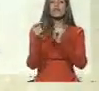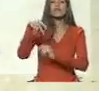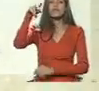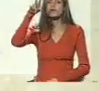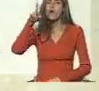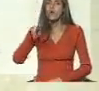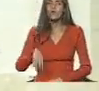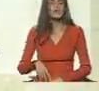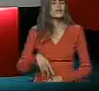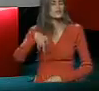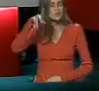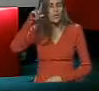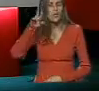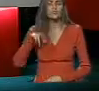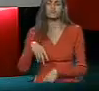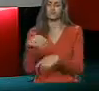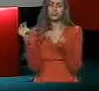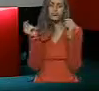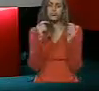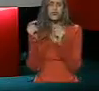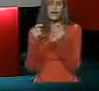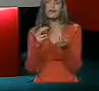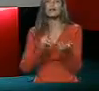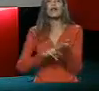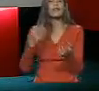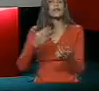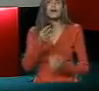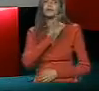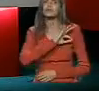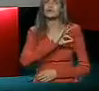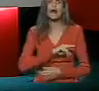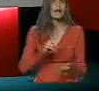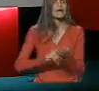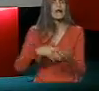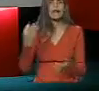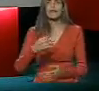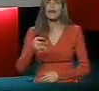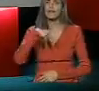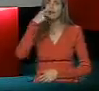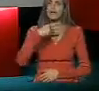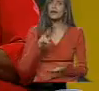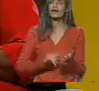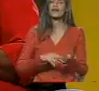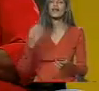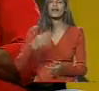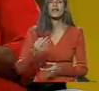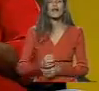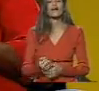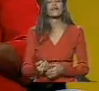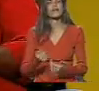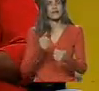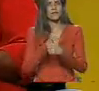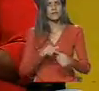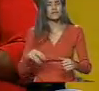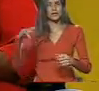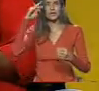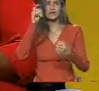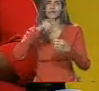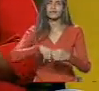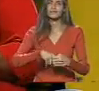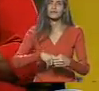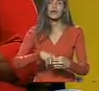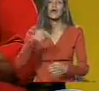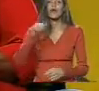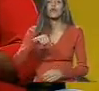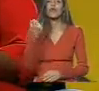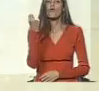los días, cada día, en nuestra realidad social, en nuestra realidad política, en nuestra realidad militante. Y este